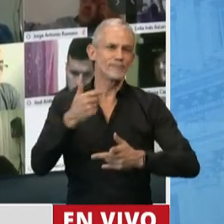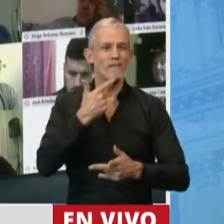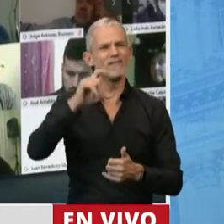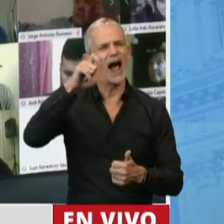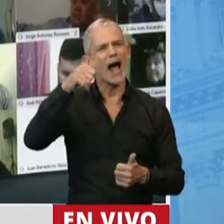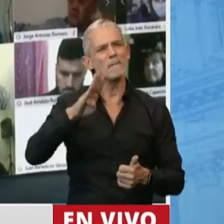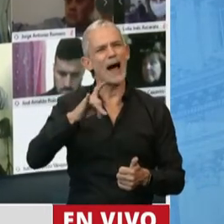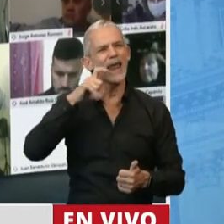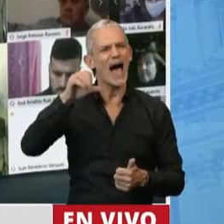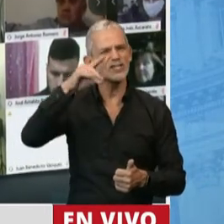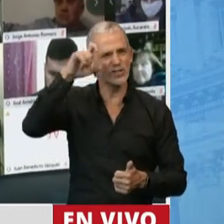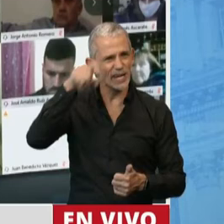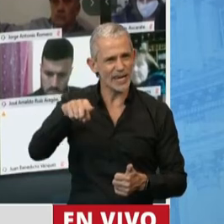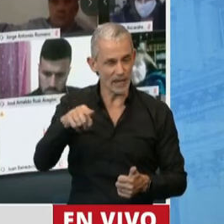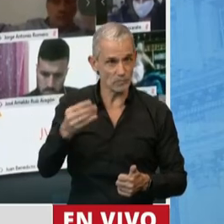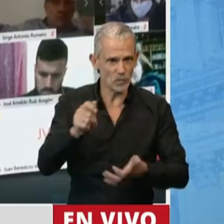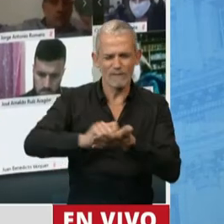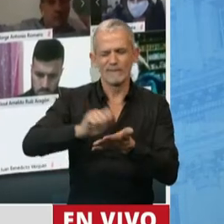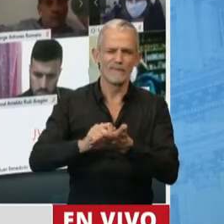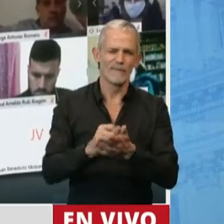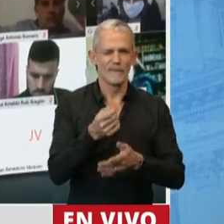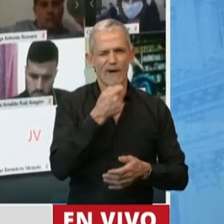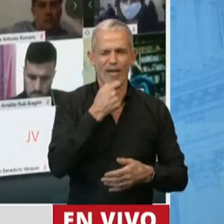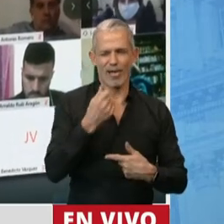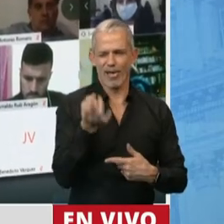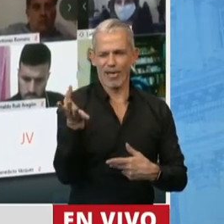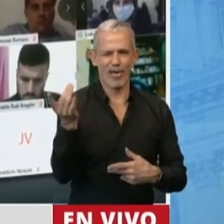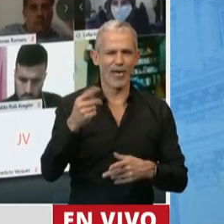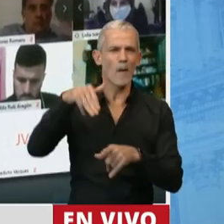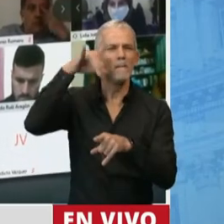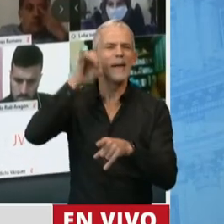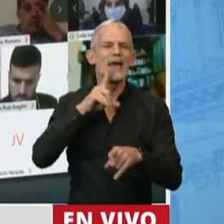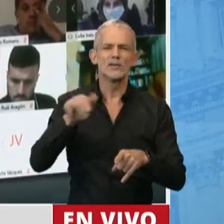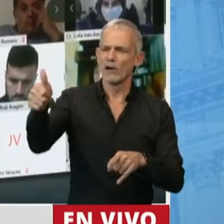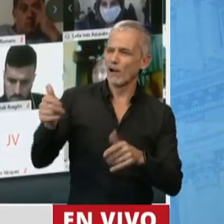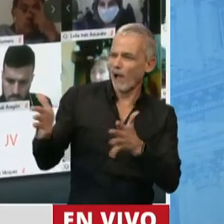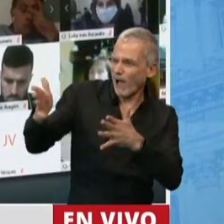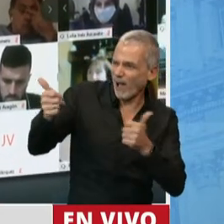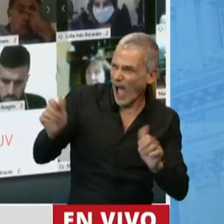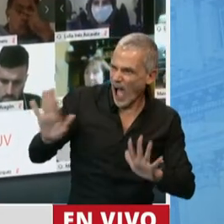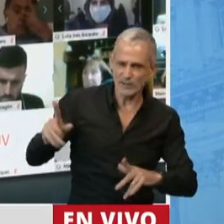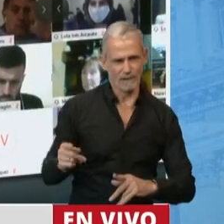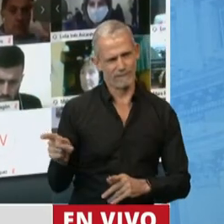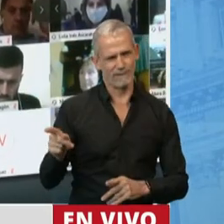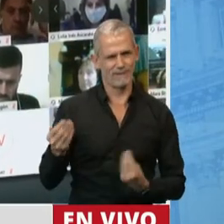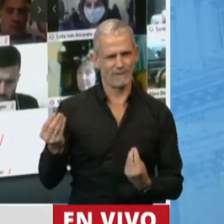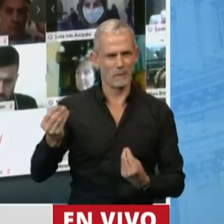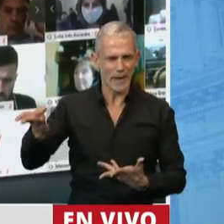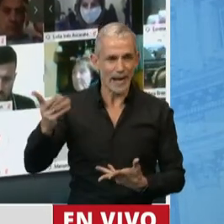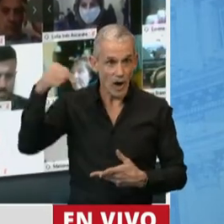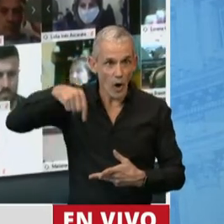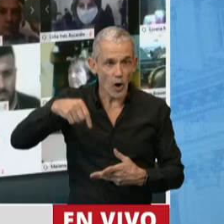cambalacha, haciendo sarcasmo, contra los que se reían del mérito, porque nada debería ser igual, y debería haber diferenciaciones,